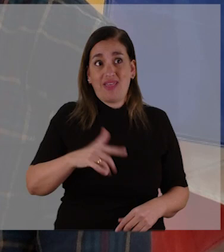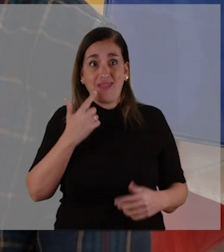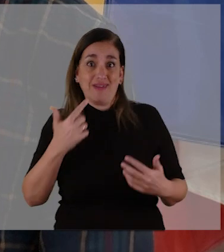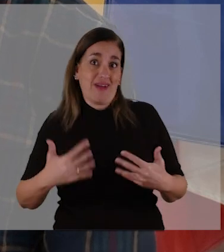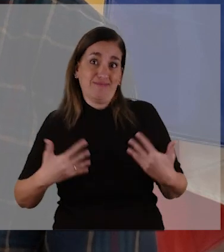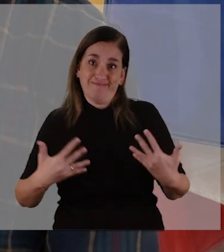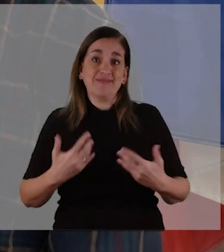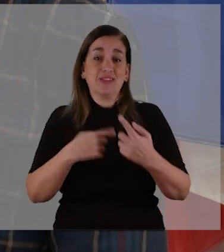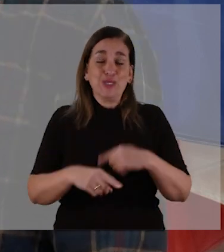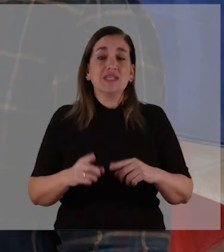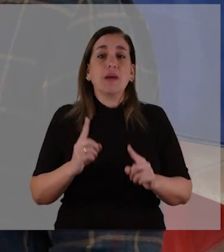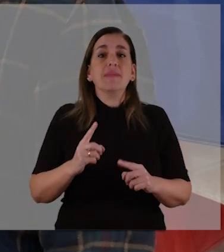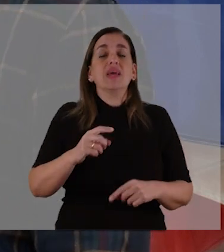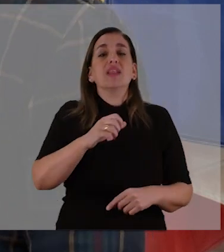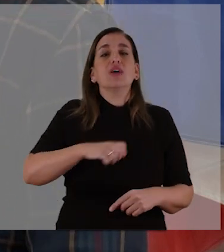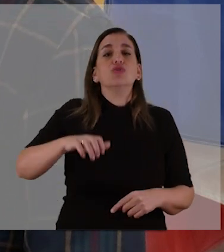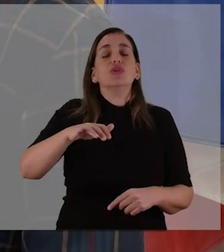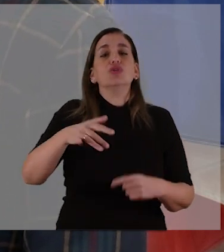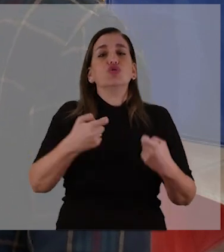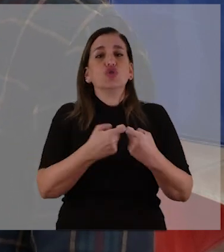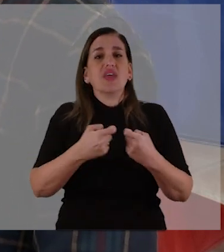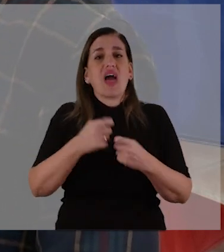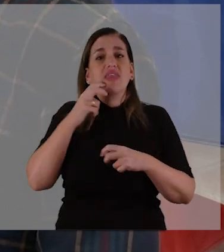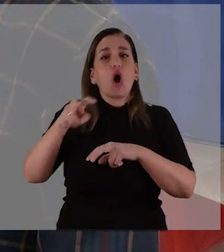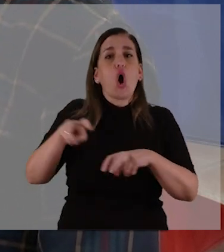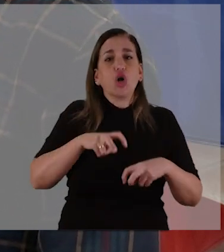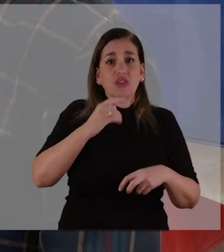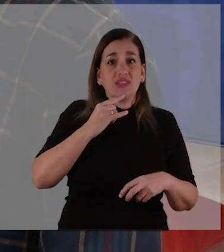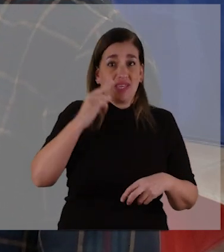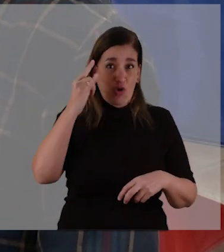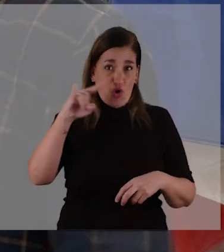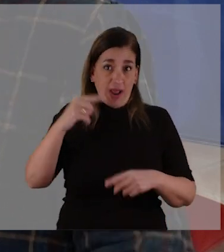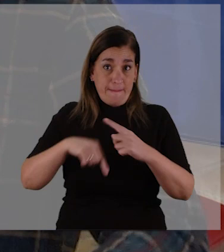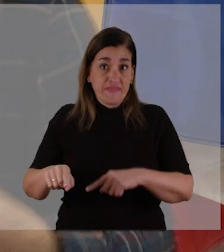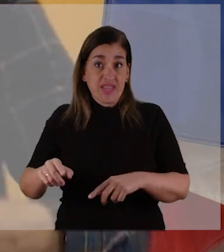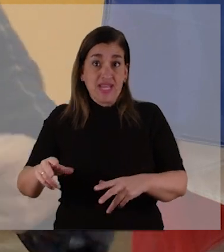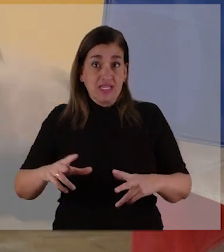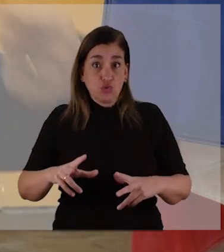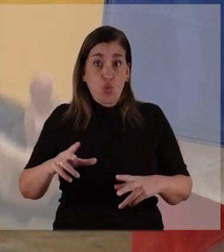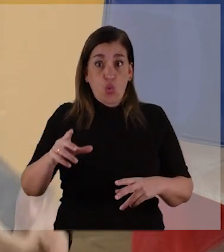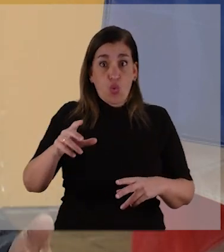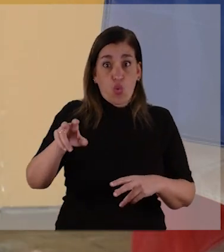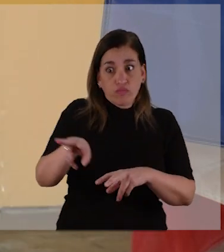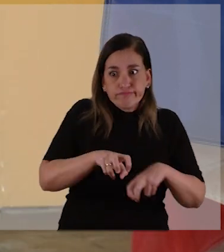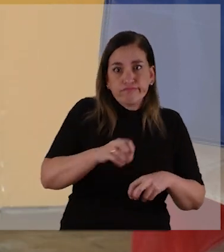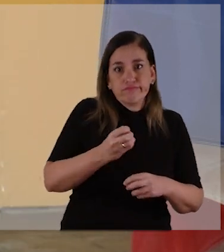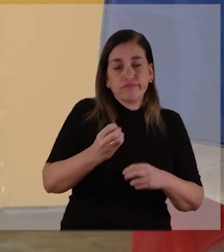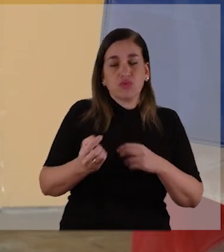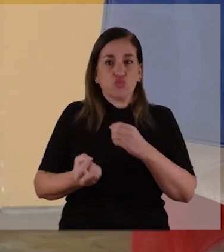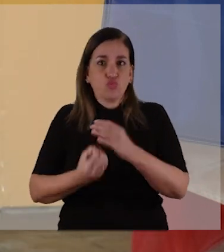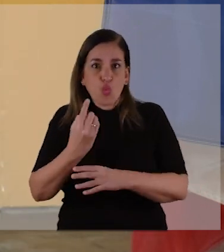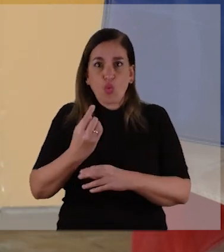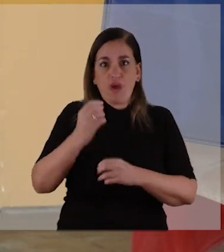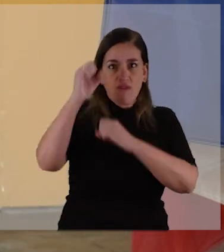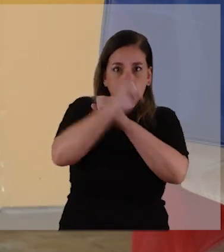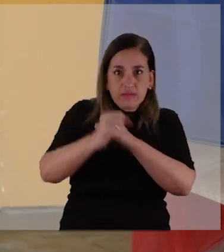sociedad. Lo mismo la central lortícola del norte. El dinero que el Gobierno central